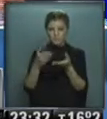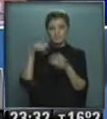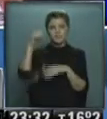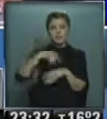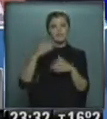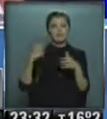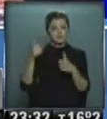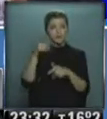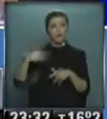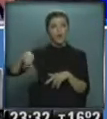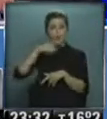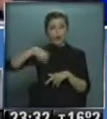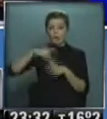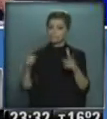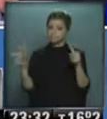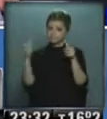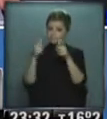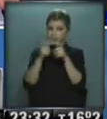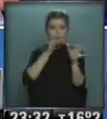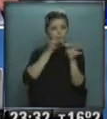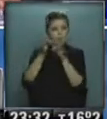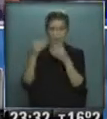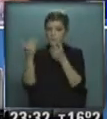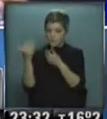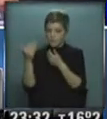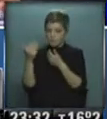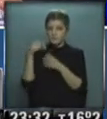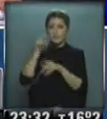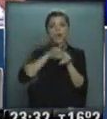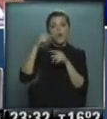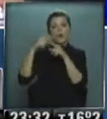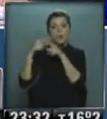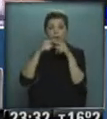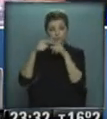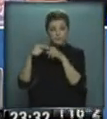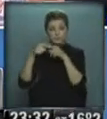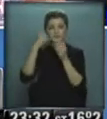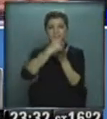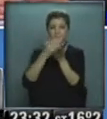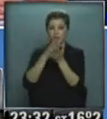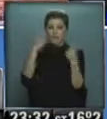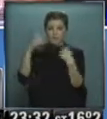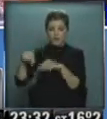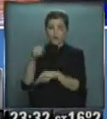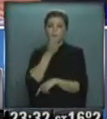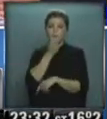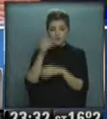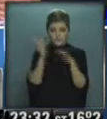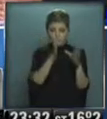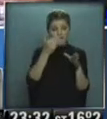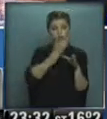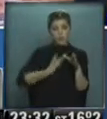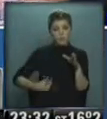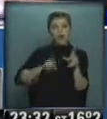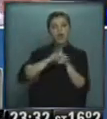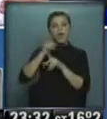discusión, de debate de algunas cuestiones que hoy aparecieron en la discusión entre los diferentes sectores porque el gobierno, desde el lado del gobierno se explicaron